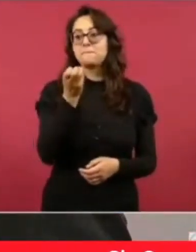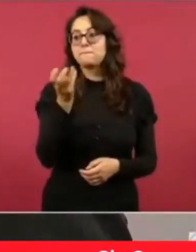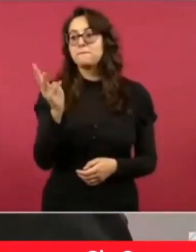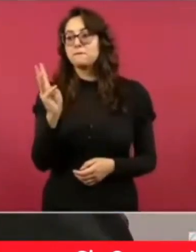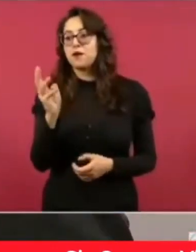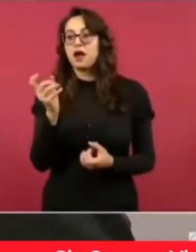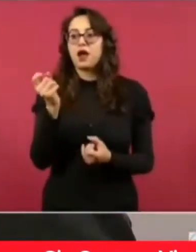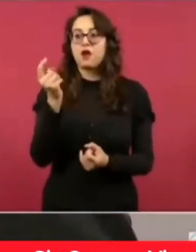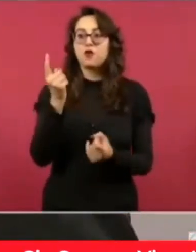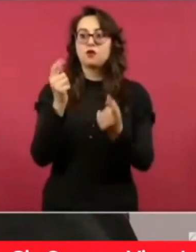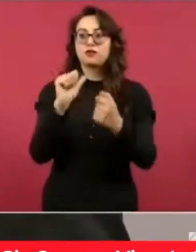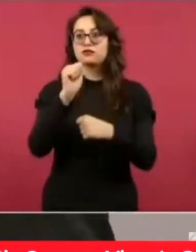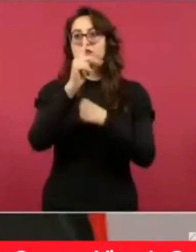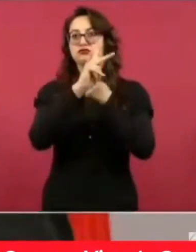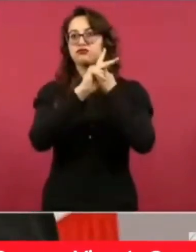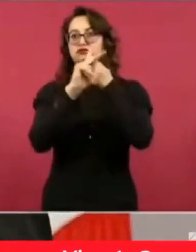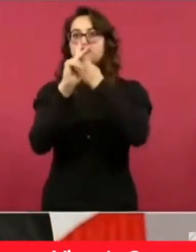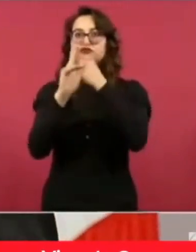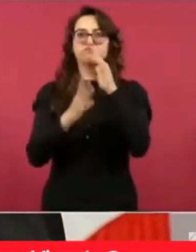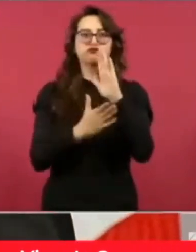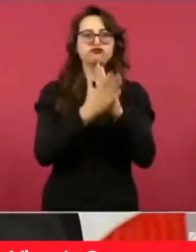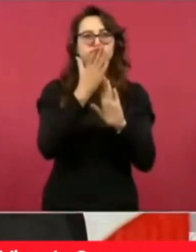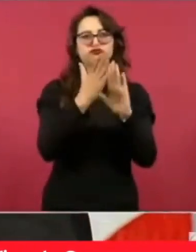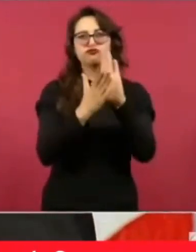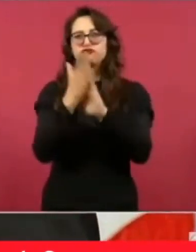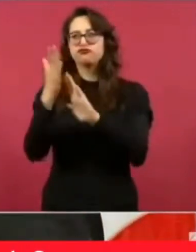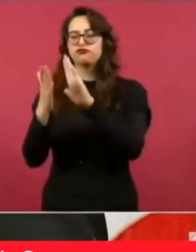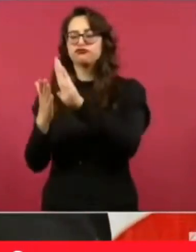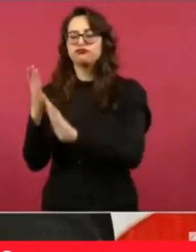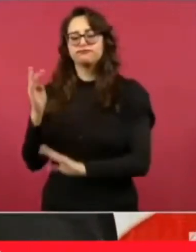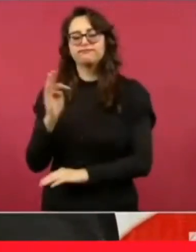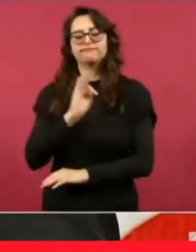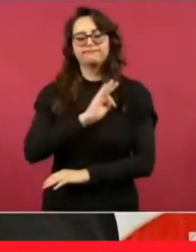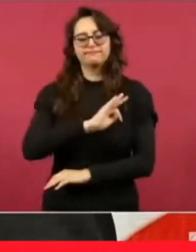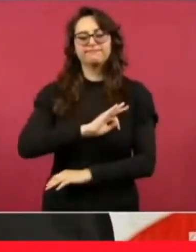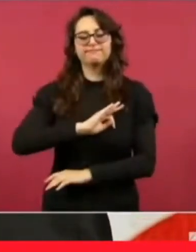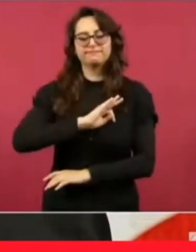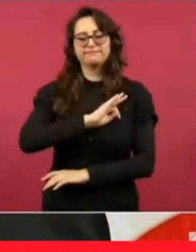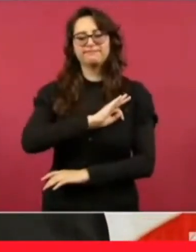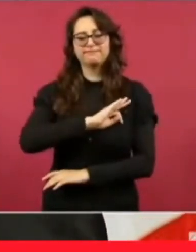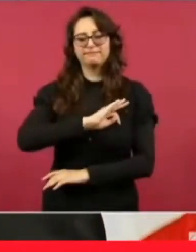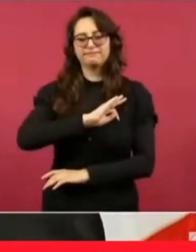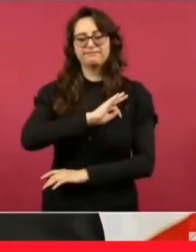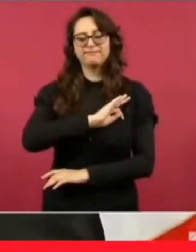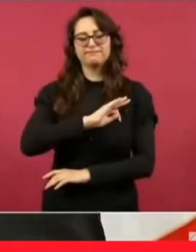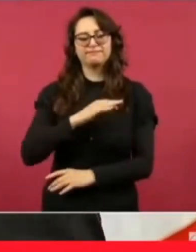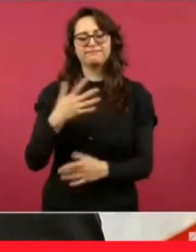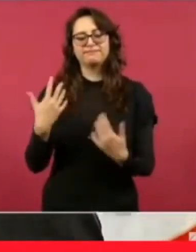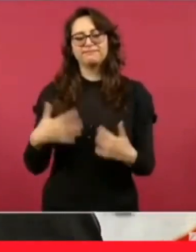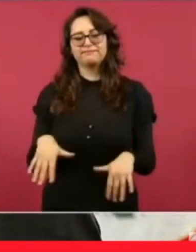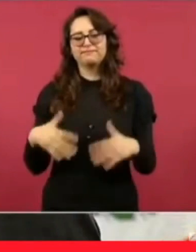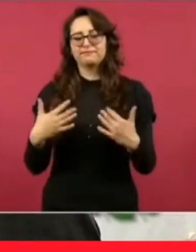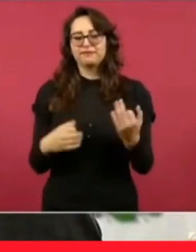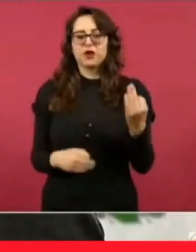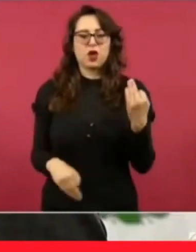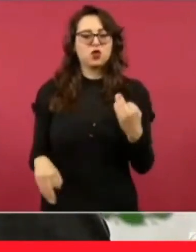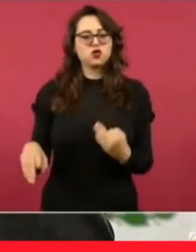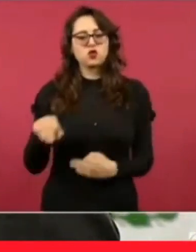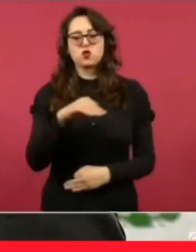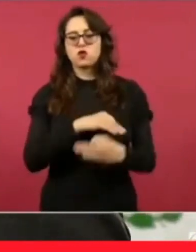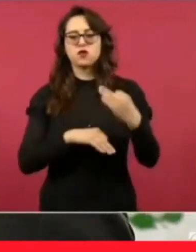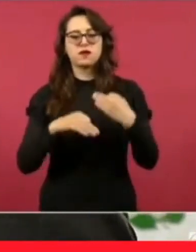madres de México y fraternalmente